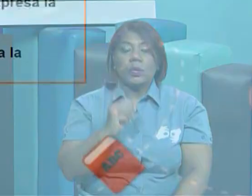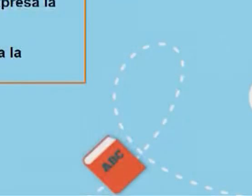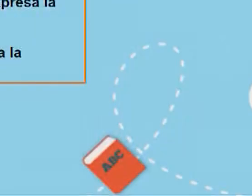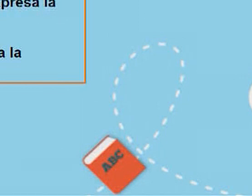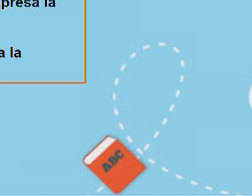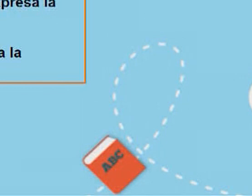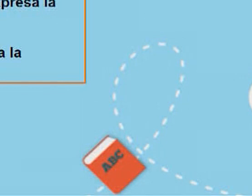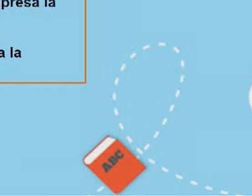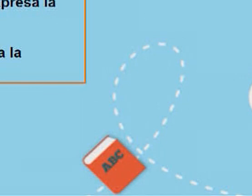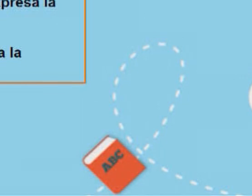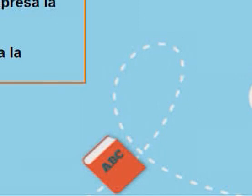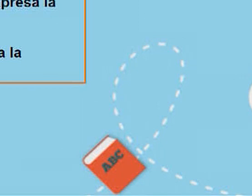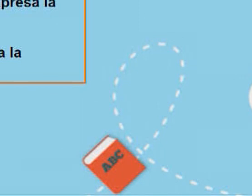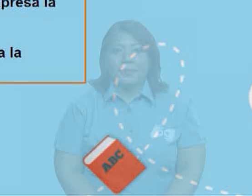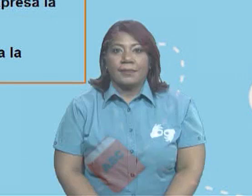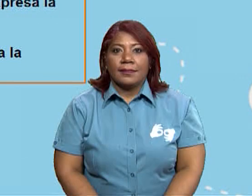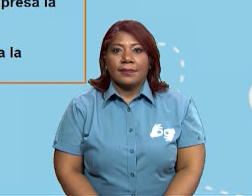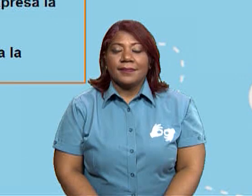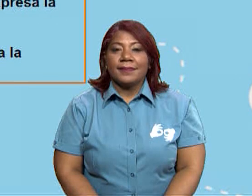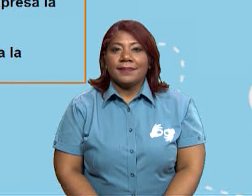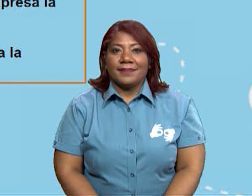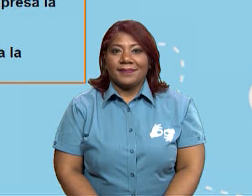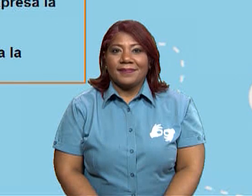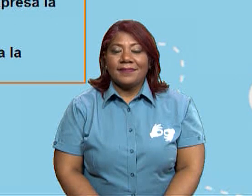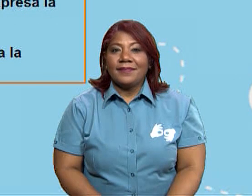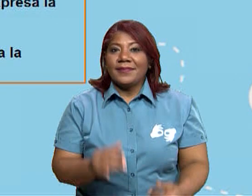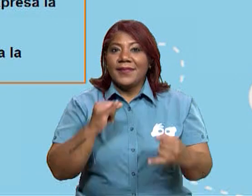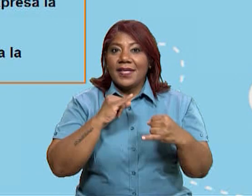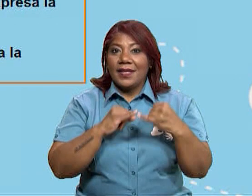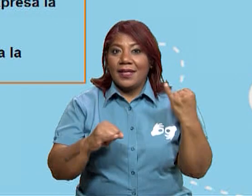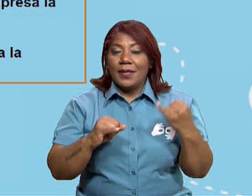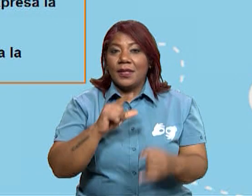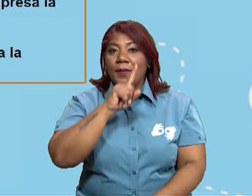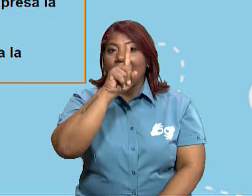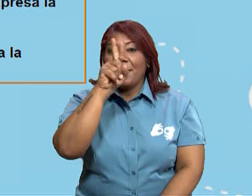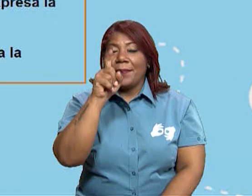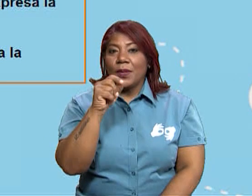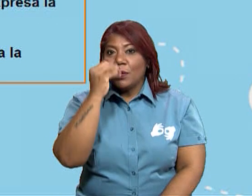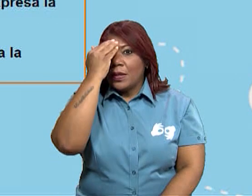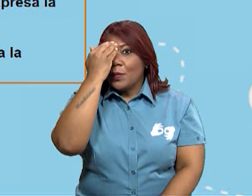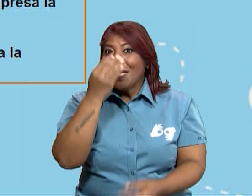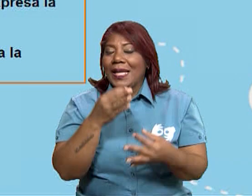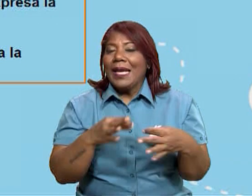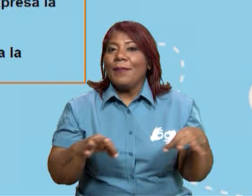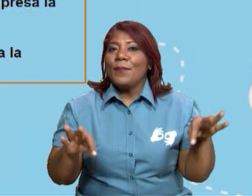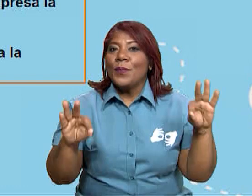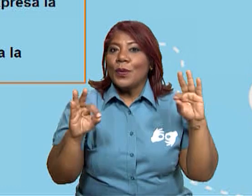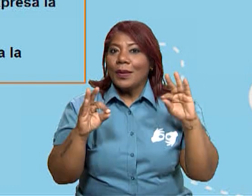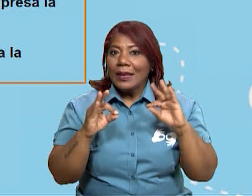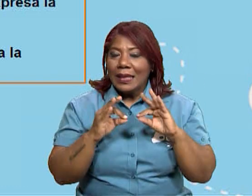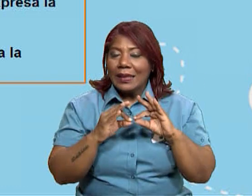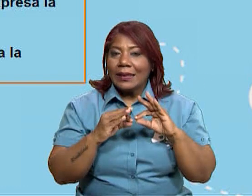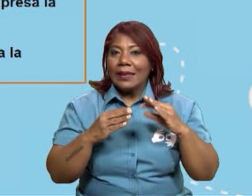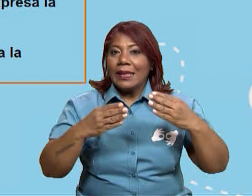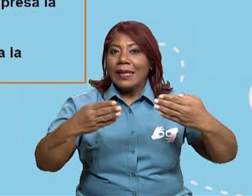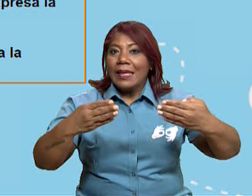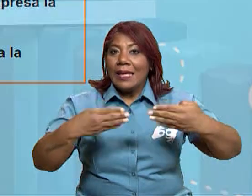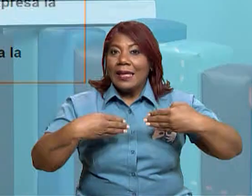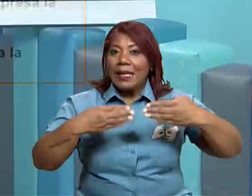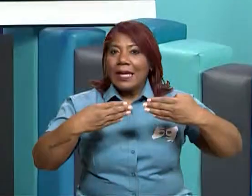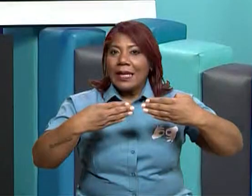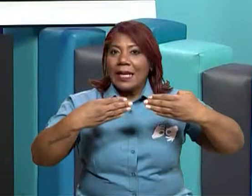autora. Y la última pregunta, ¿por qué crees que era necesario la ampliación del canal? Recuerda que el canal fue